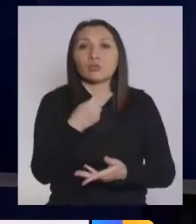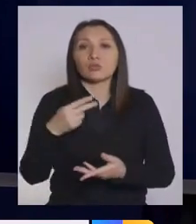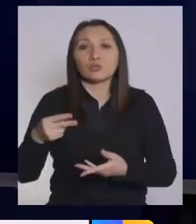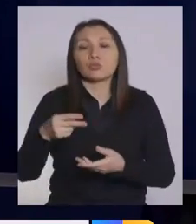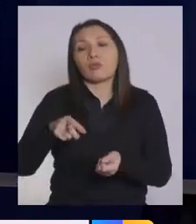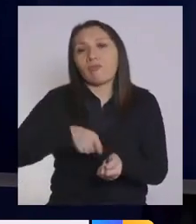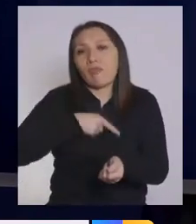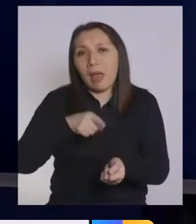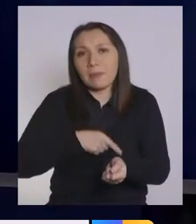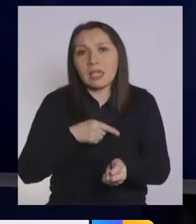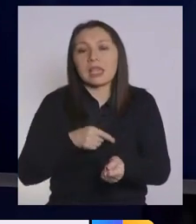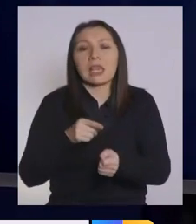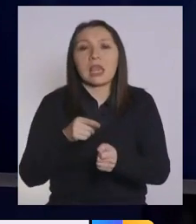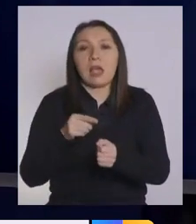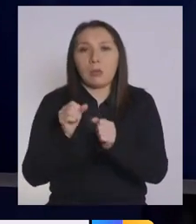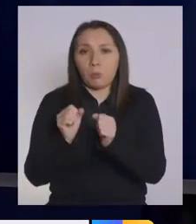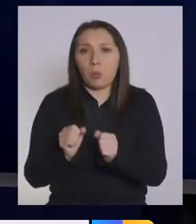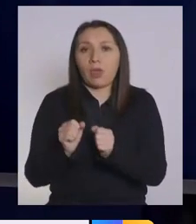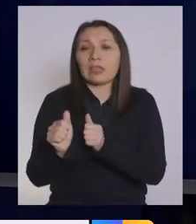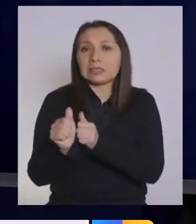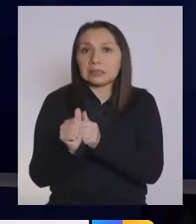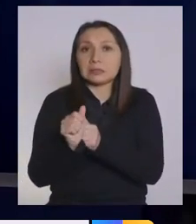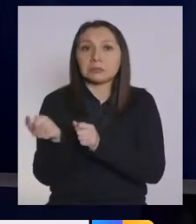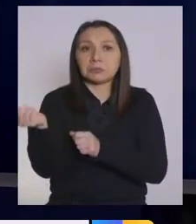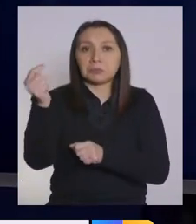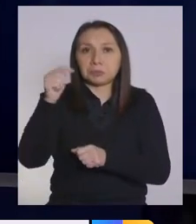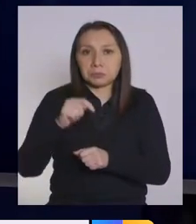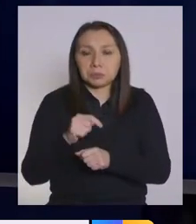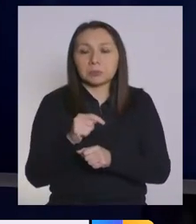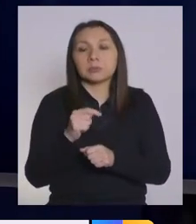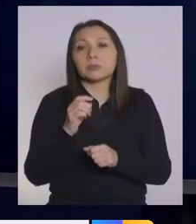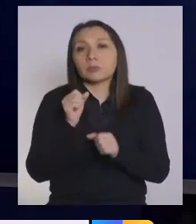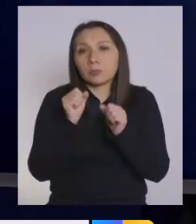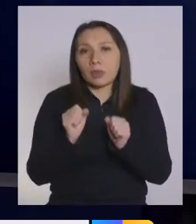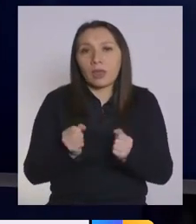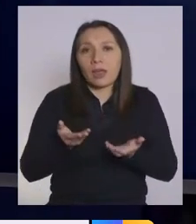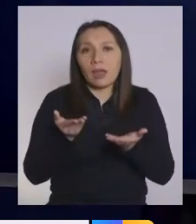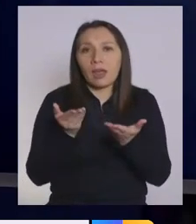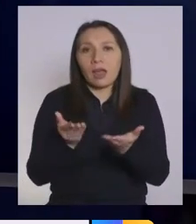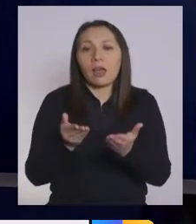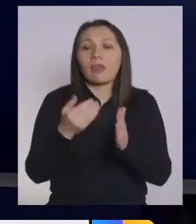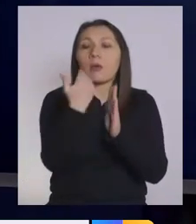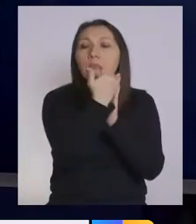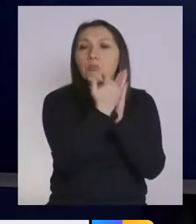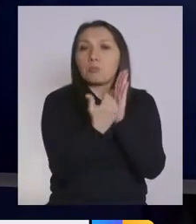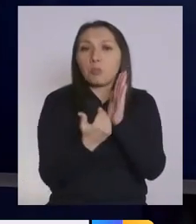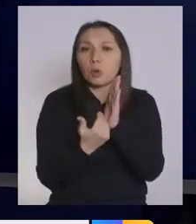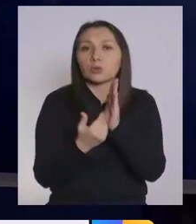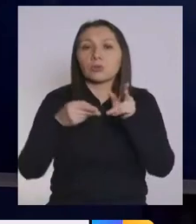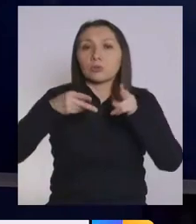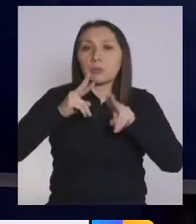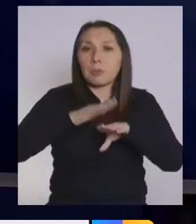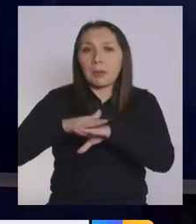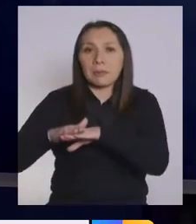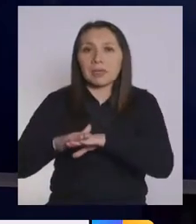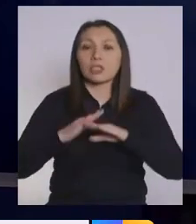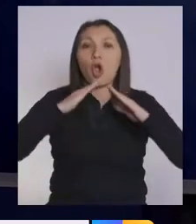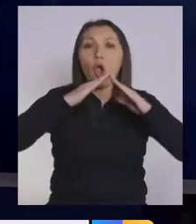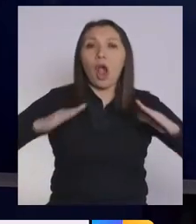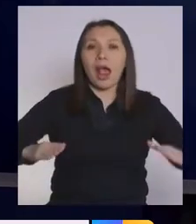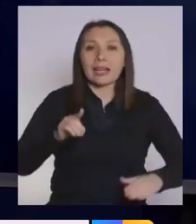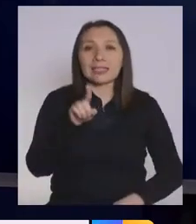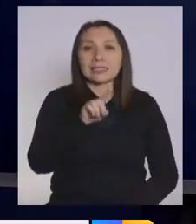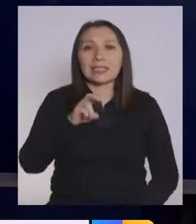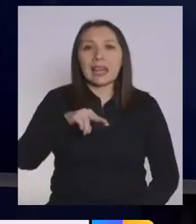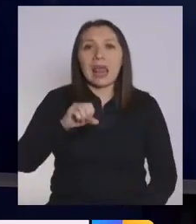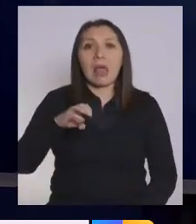parientes cercanos y se van a establecer protocolos y autorizaciones desde las residencias. O sea,